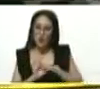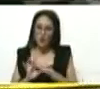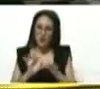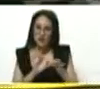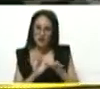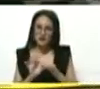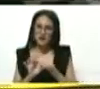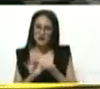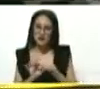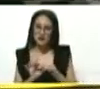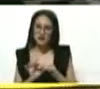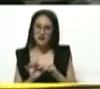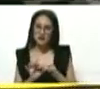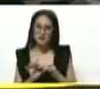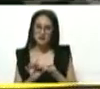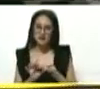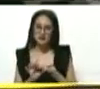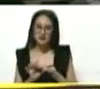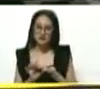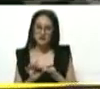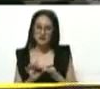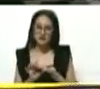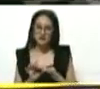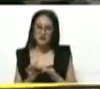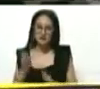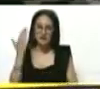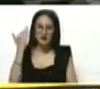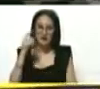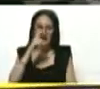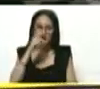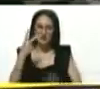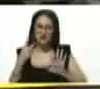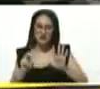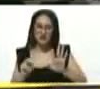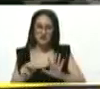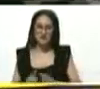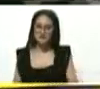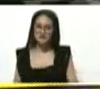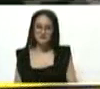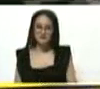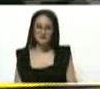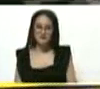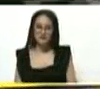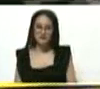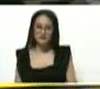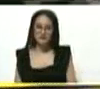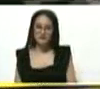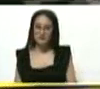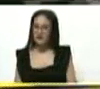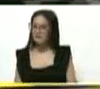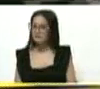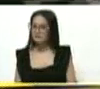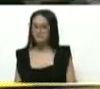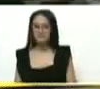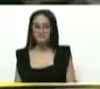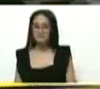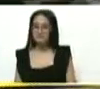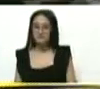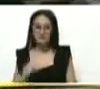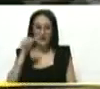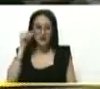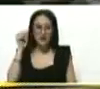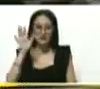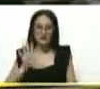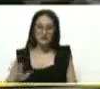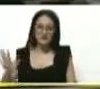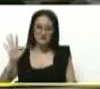decían los vietnamitas, en los años 70 decían, unir a todo el que pueda ser unido contra el